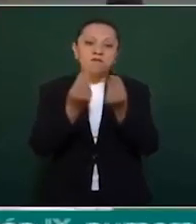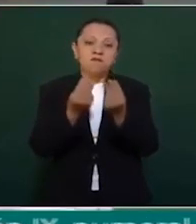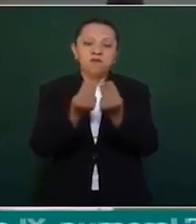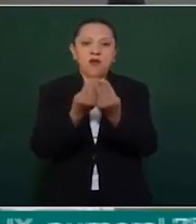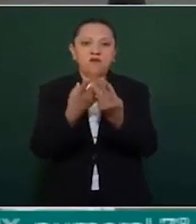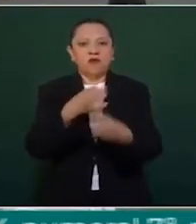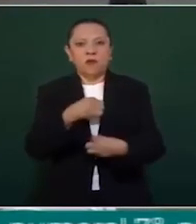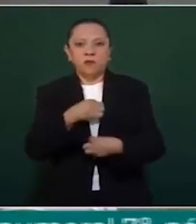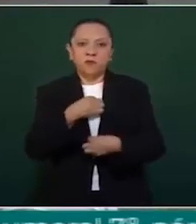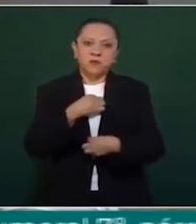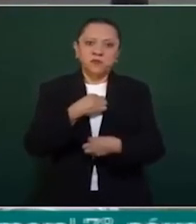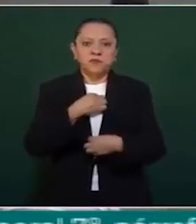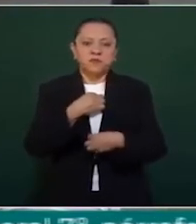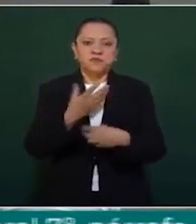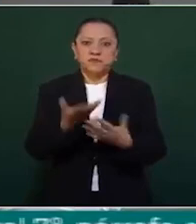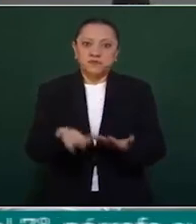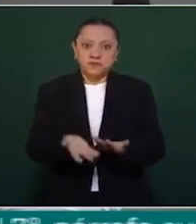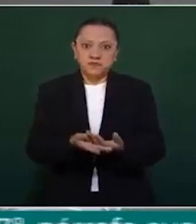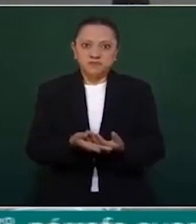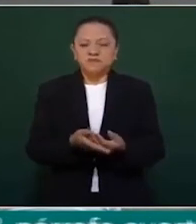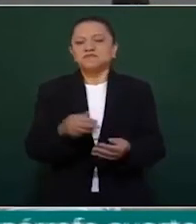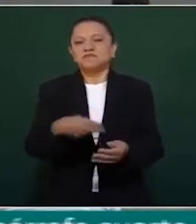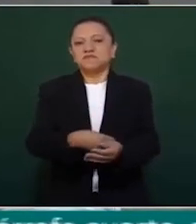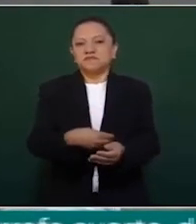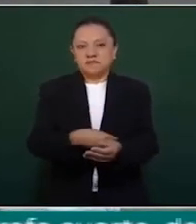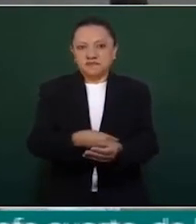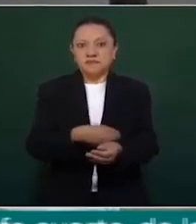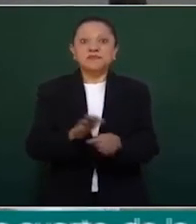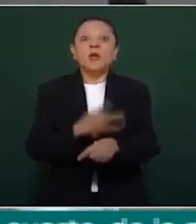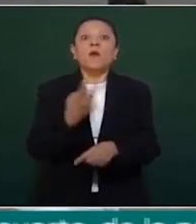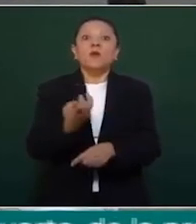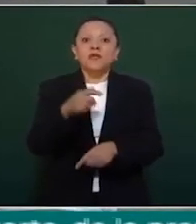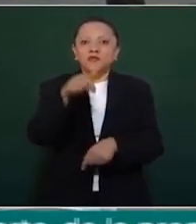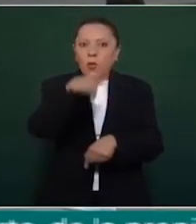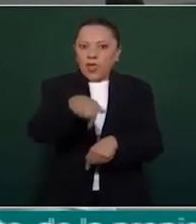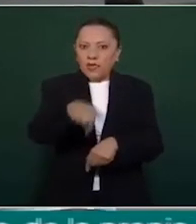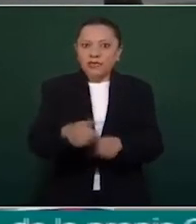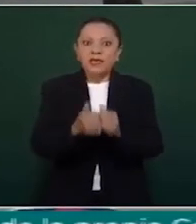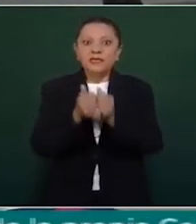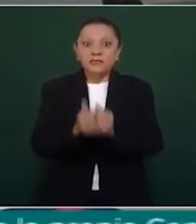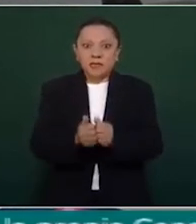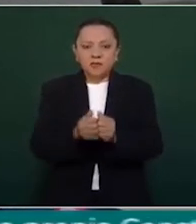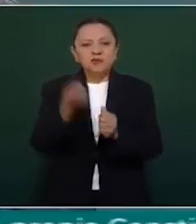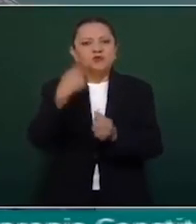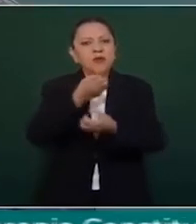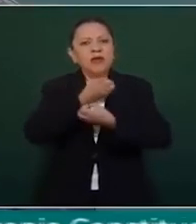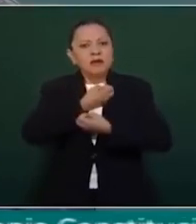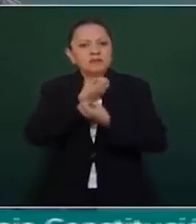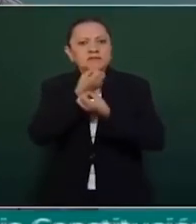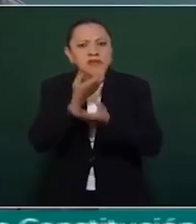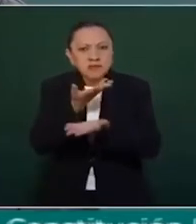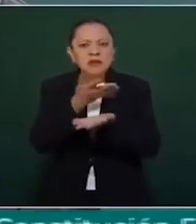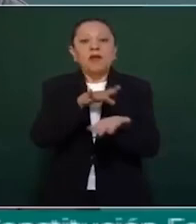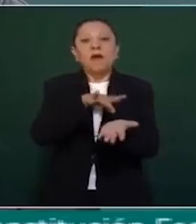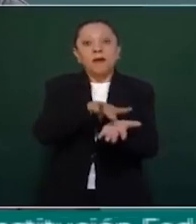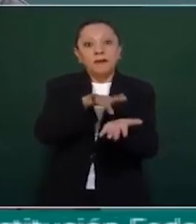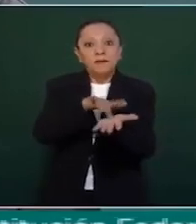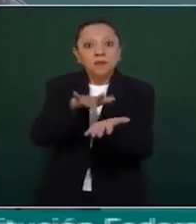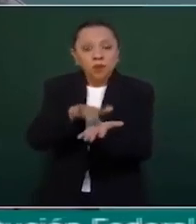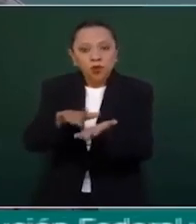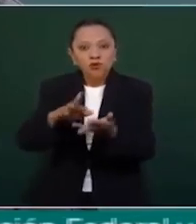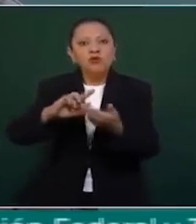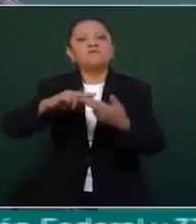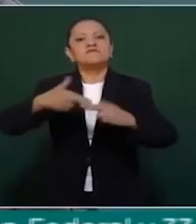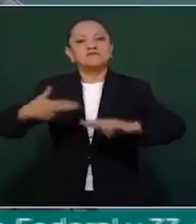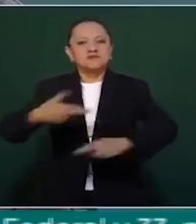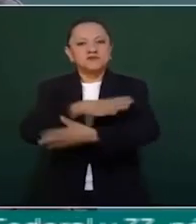Por eso estamos aquí, para expresar nuestro apoyo, nuestra solidaridad al